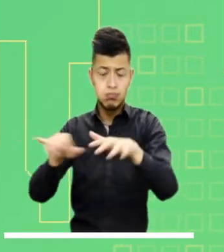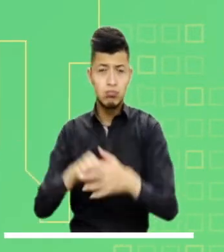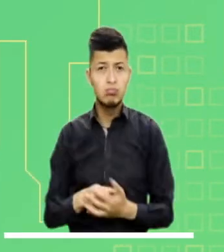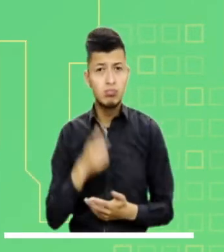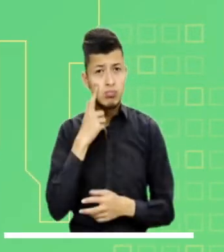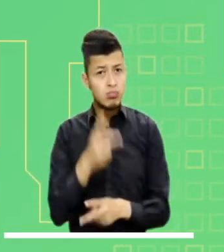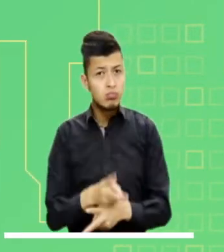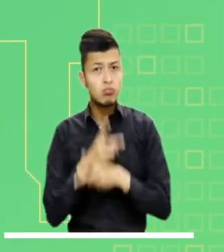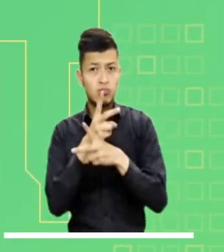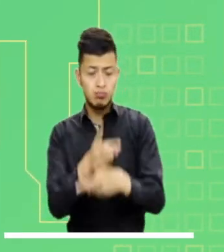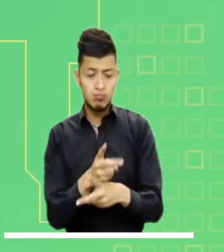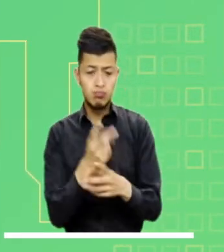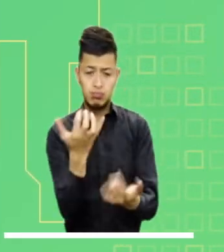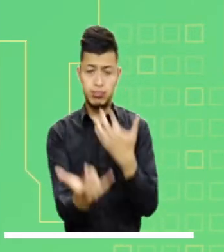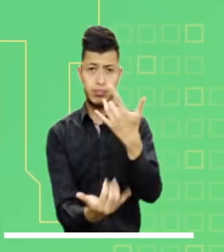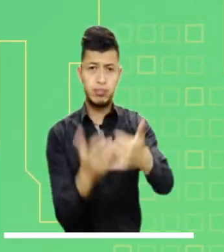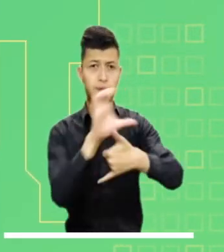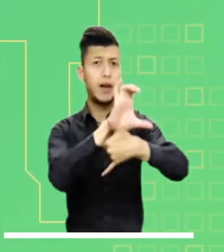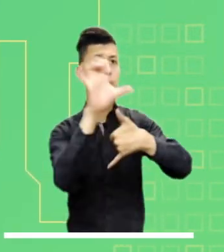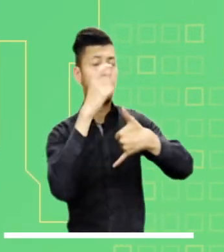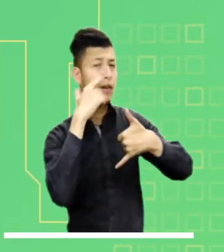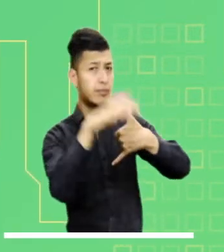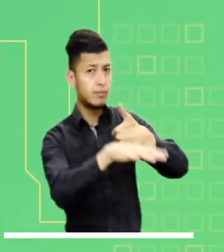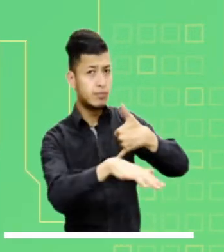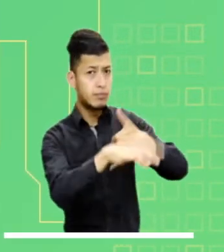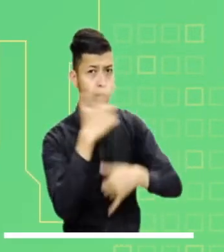probabilidad de incendios en la región Caribe.